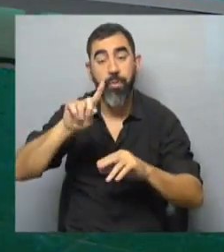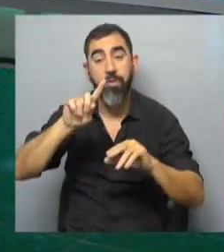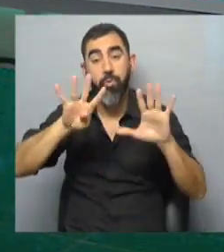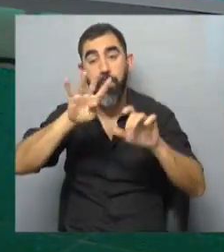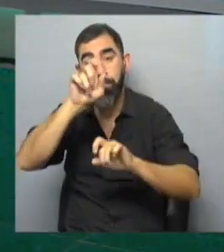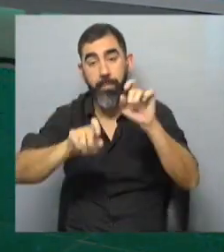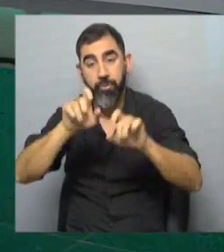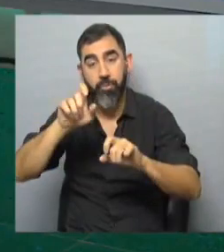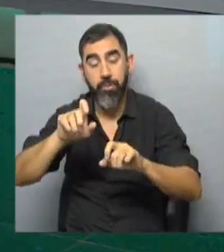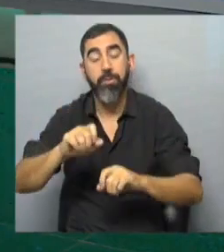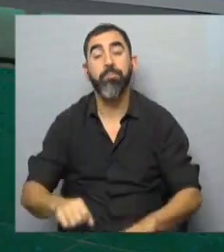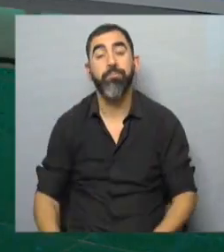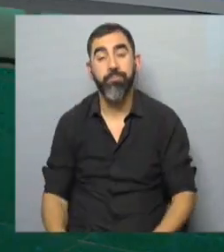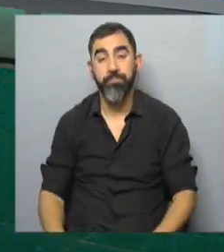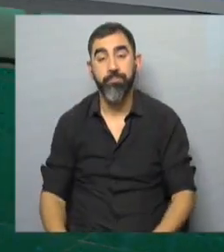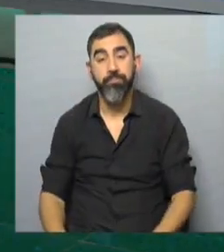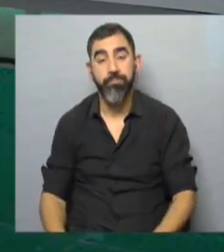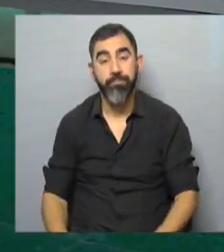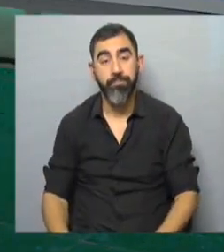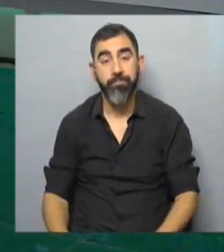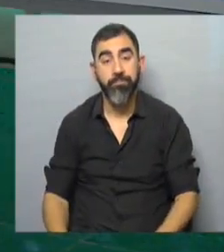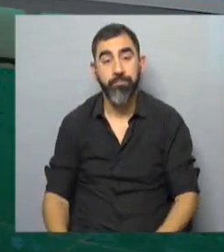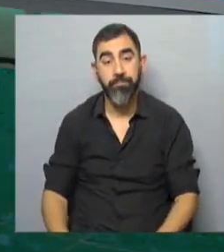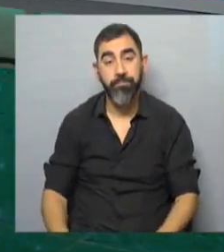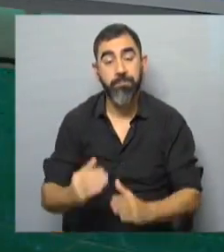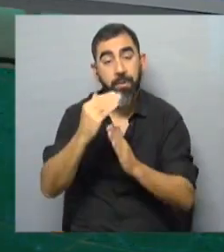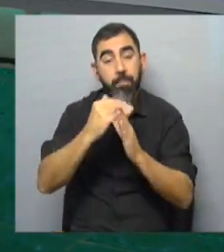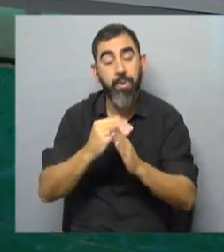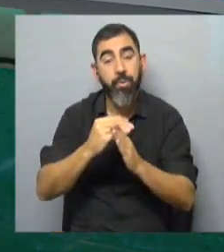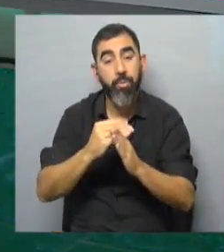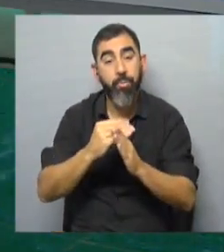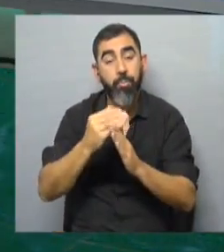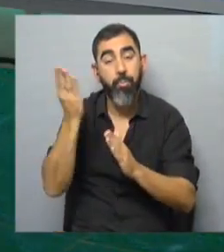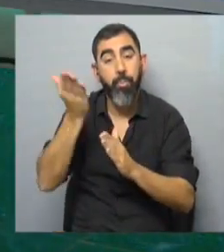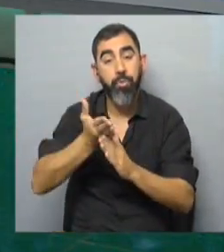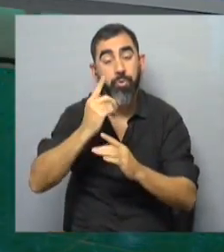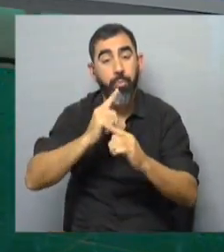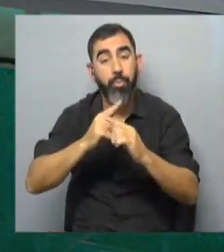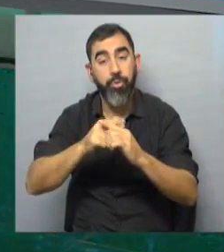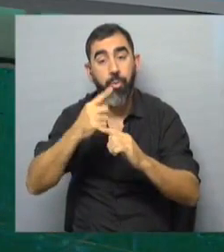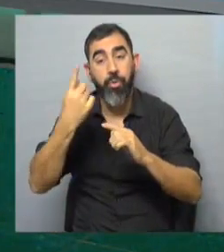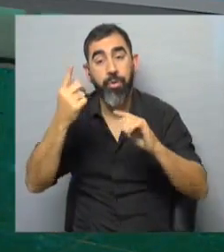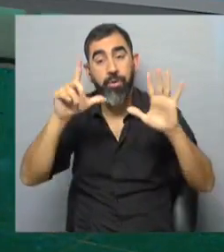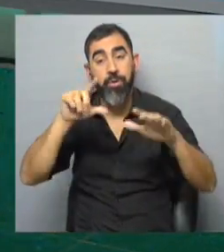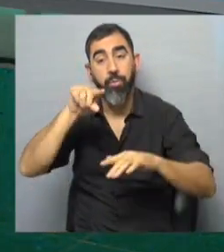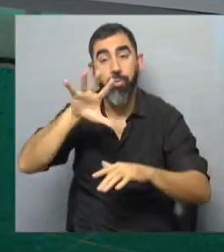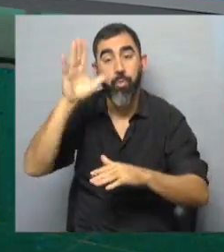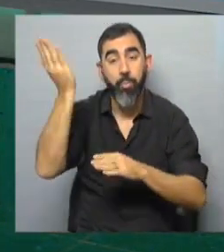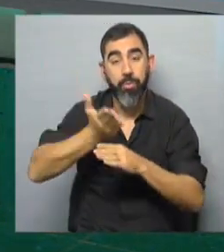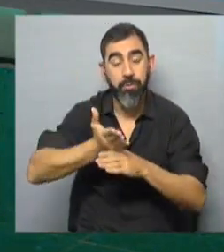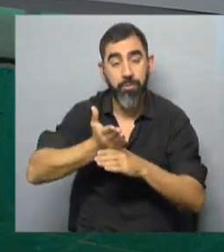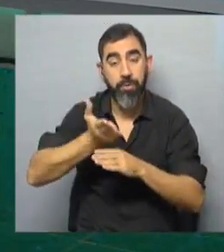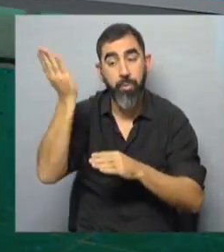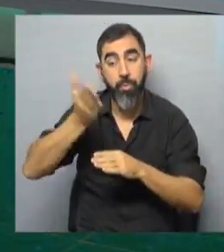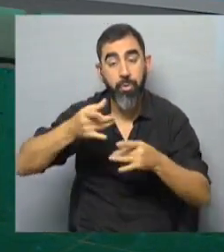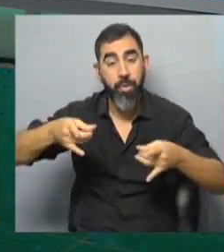personas, 3 menos que la semana anterior. Decirles también que descendió el índice de positividad 17,5% y el porcentaje